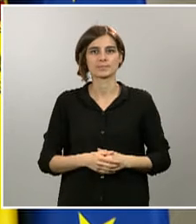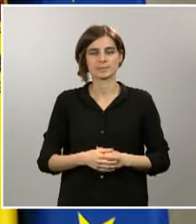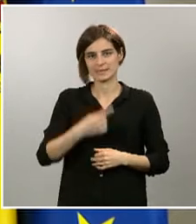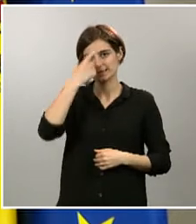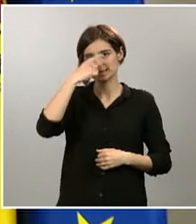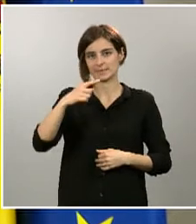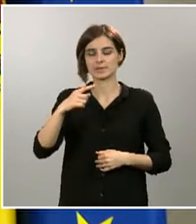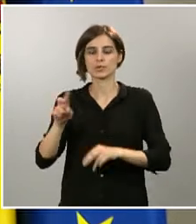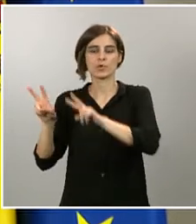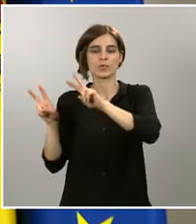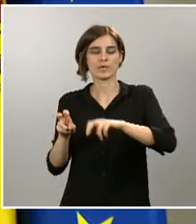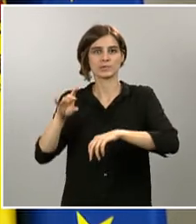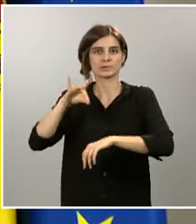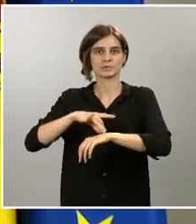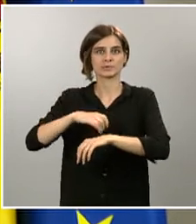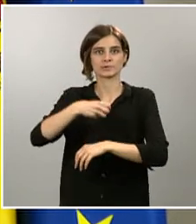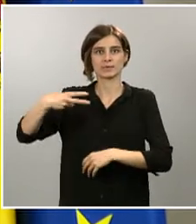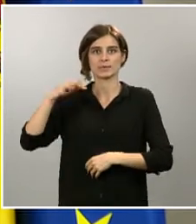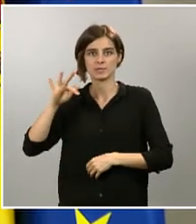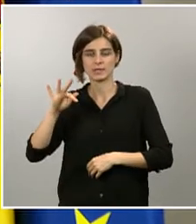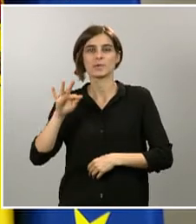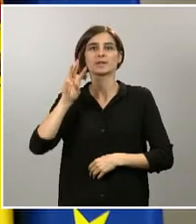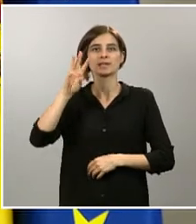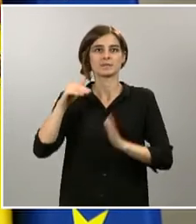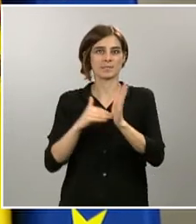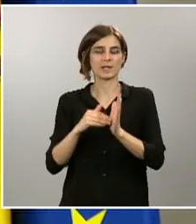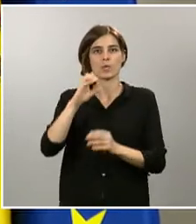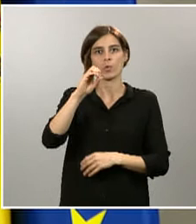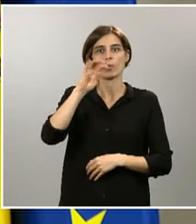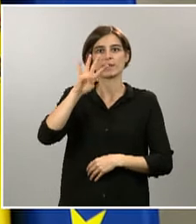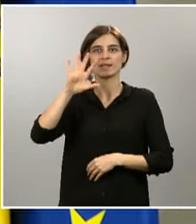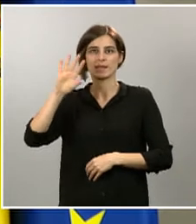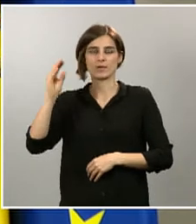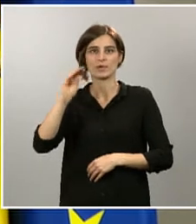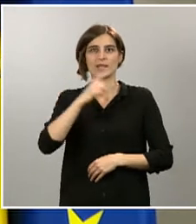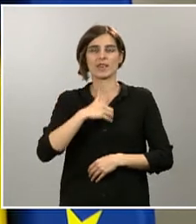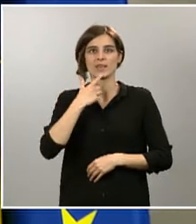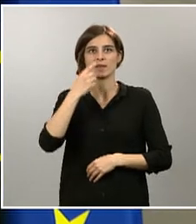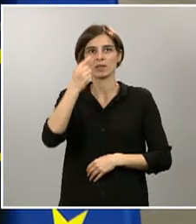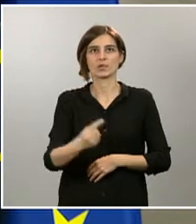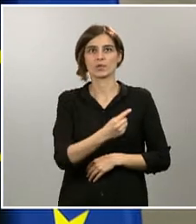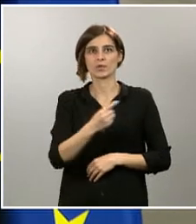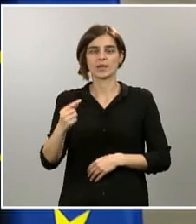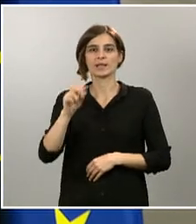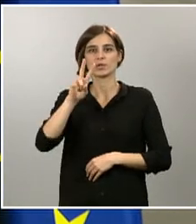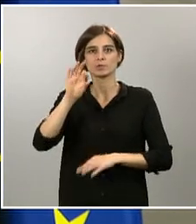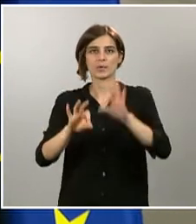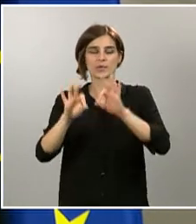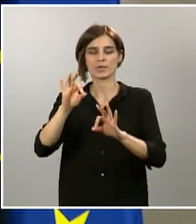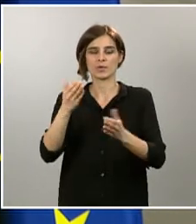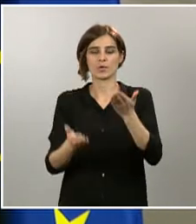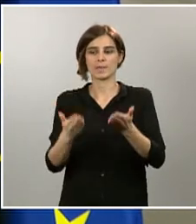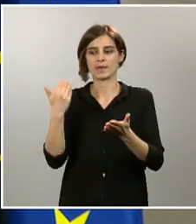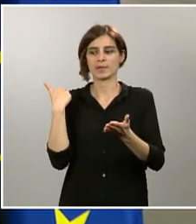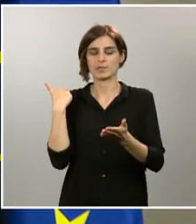positivos de 3.045 personas, lo que supone un porcentaje de un más 2% respecto a los casos que conocíamos ayer.